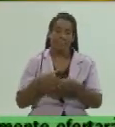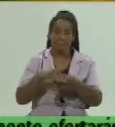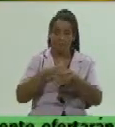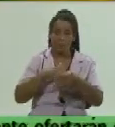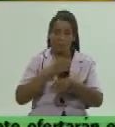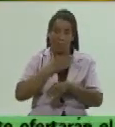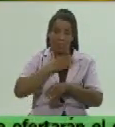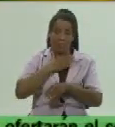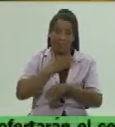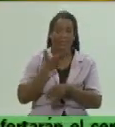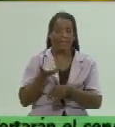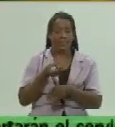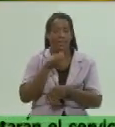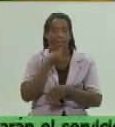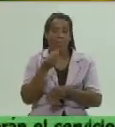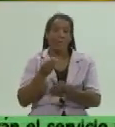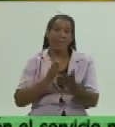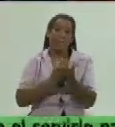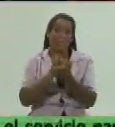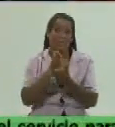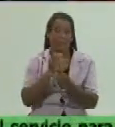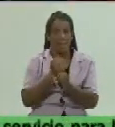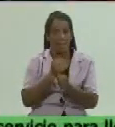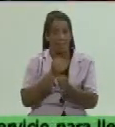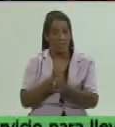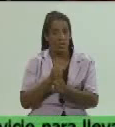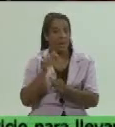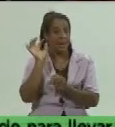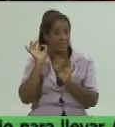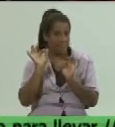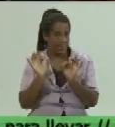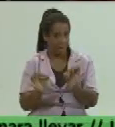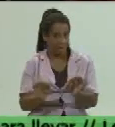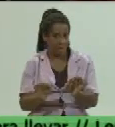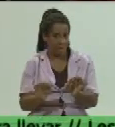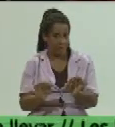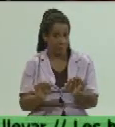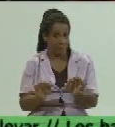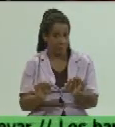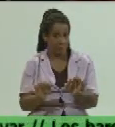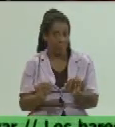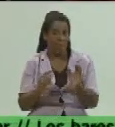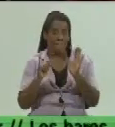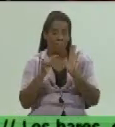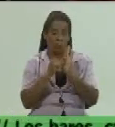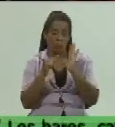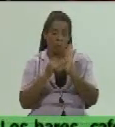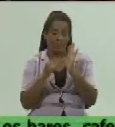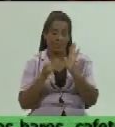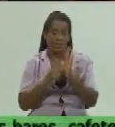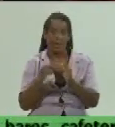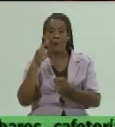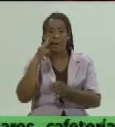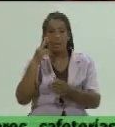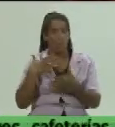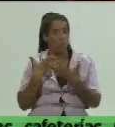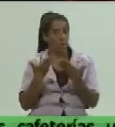seguir trabajando yo creo que en ese sentido lo hemos estado puntualizando yo creo que hay que reconocer que hoy